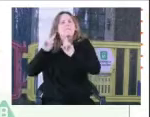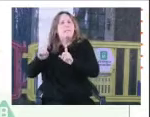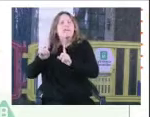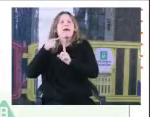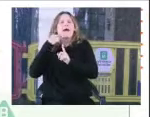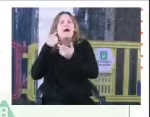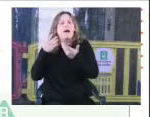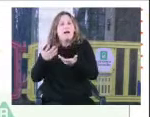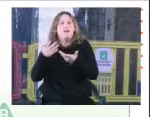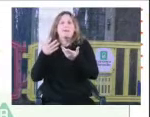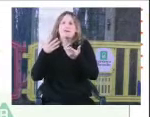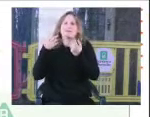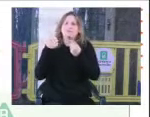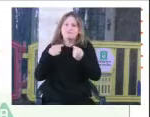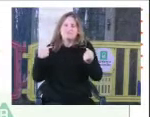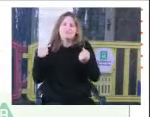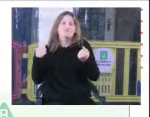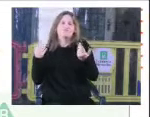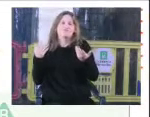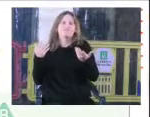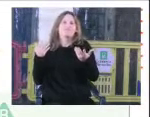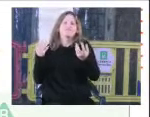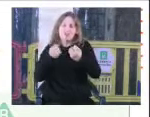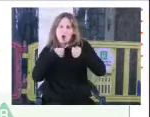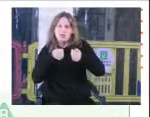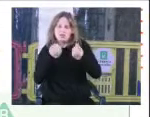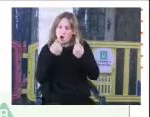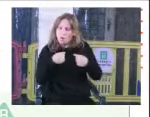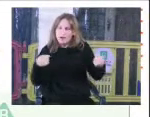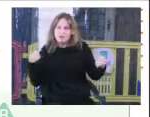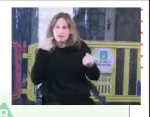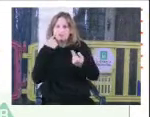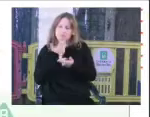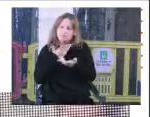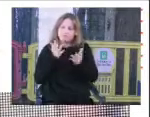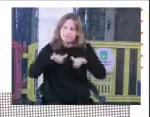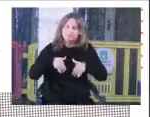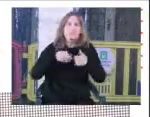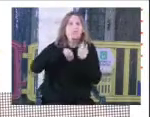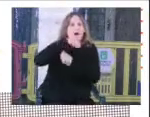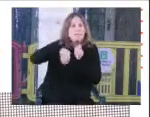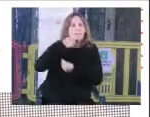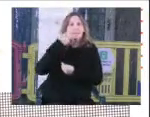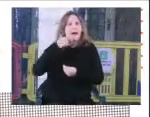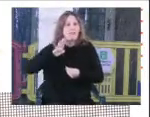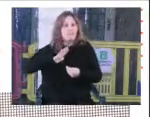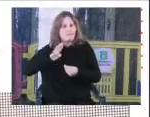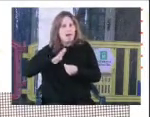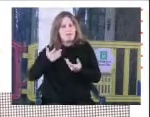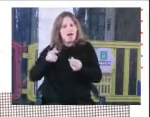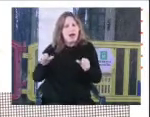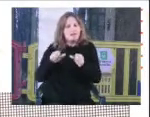que son de esa época, digamos, de nuestros familiares y padres y madres que nos